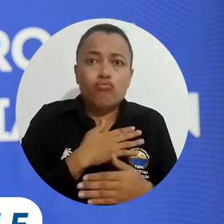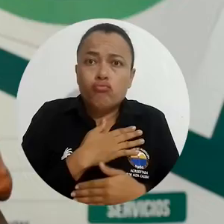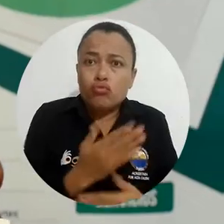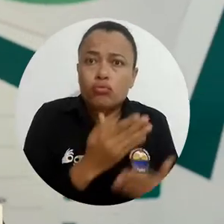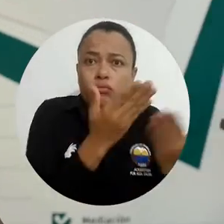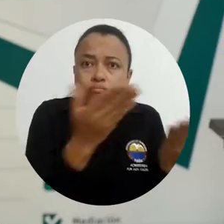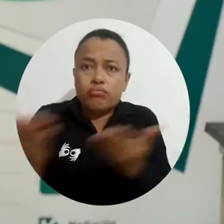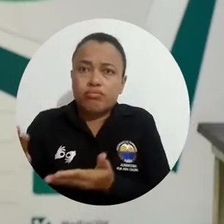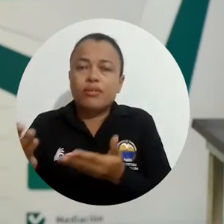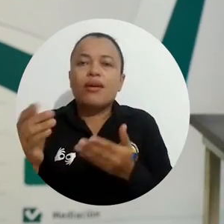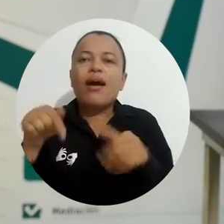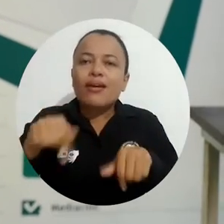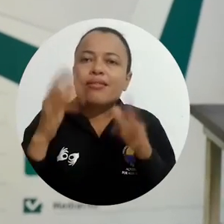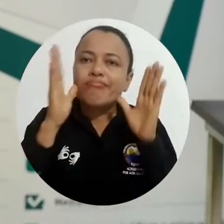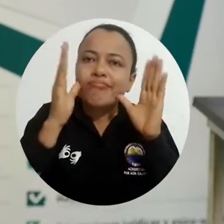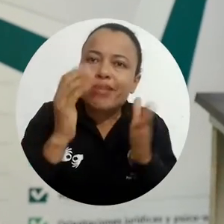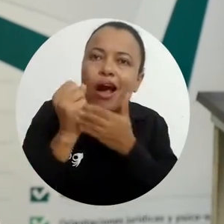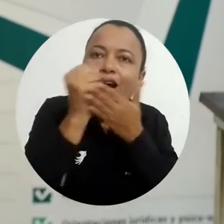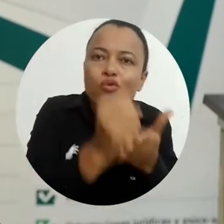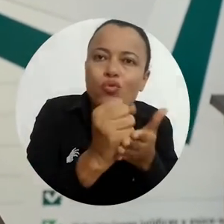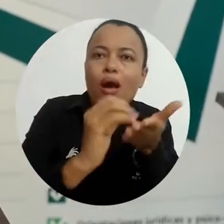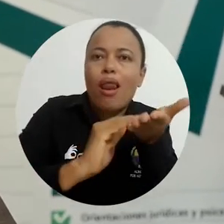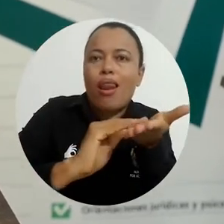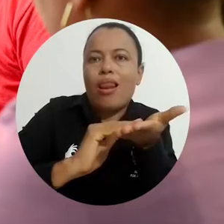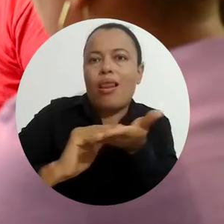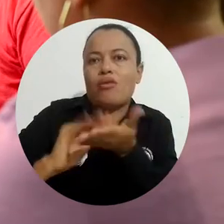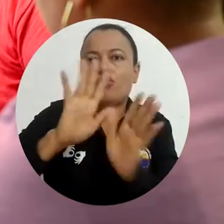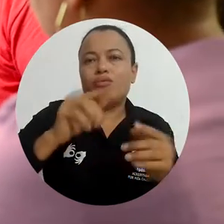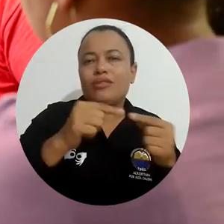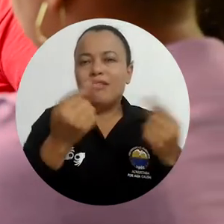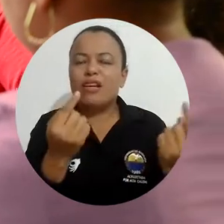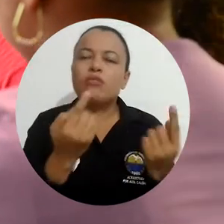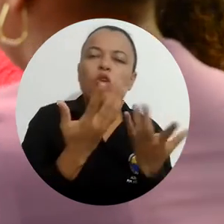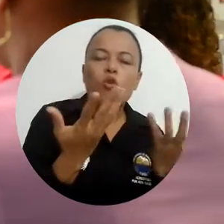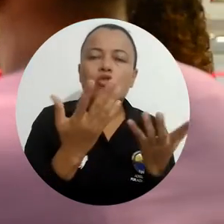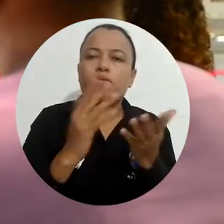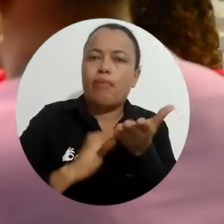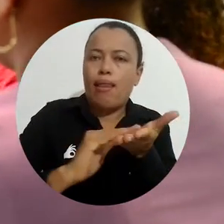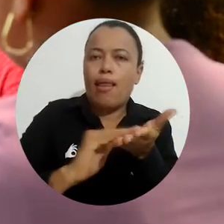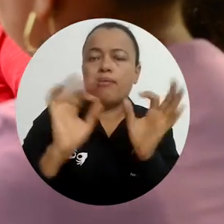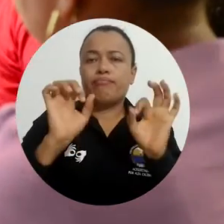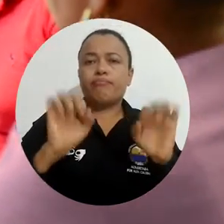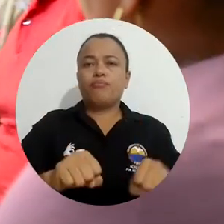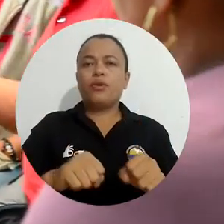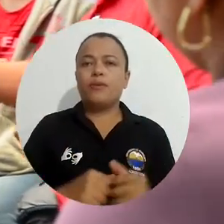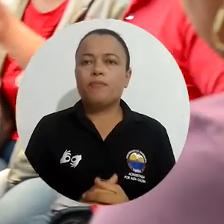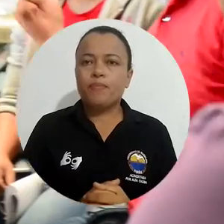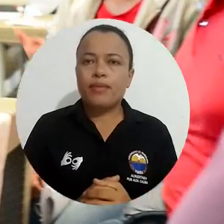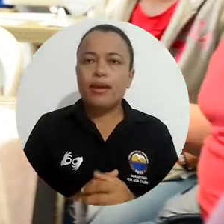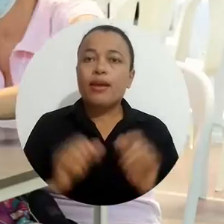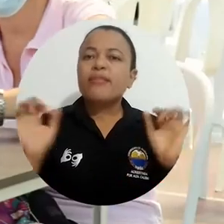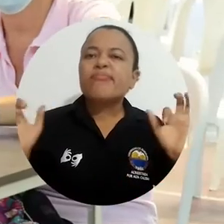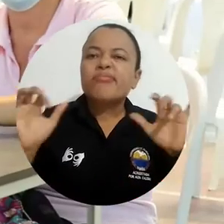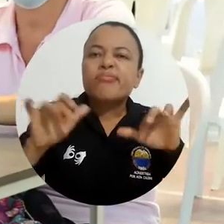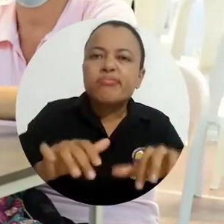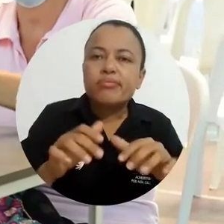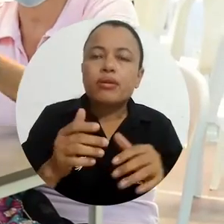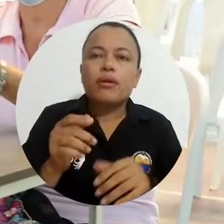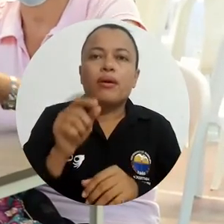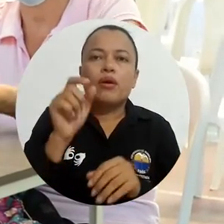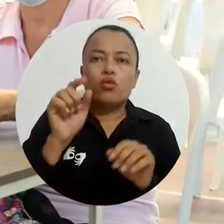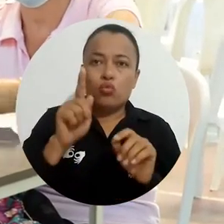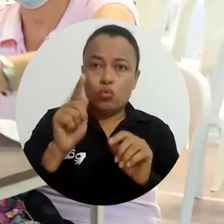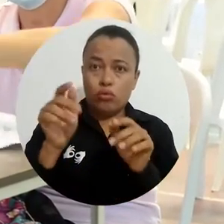3, nosotros los recibimos con los brazos abiertos para resolverles y ayudarles a resolver las diferencias que ellos tengan. En esta